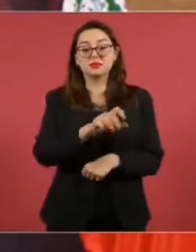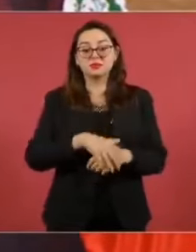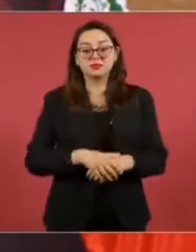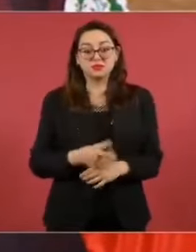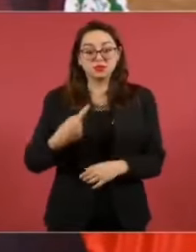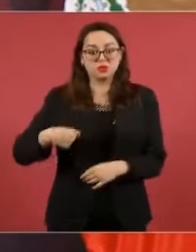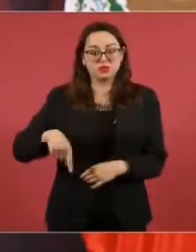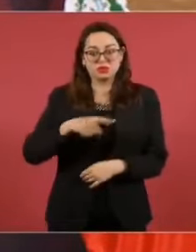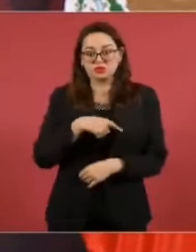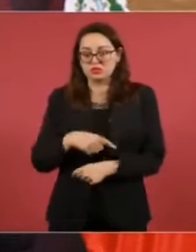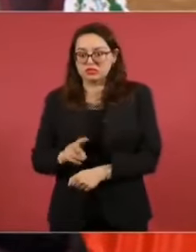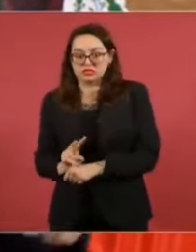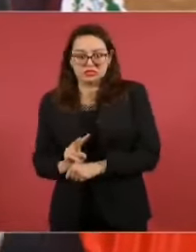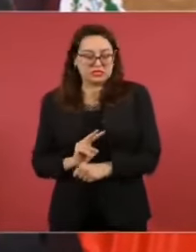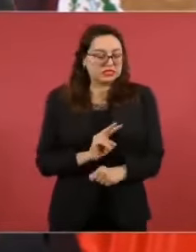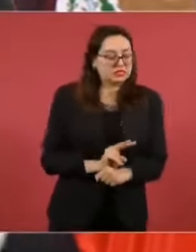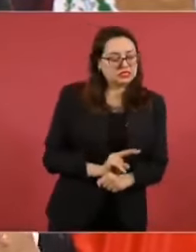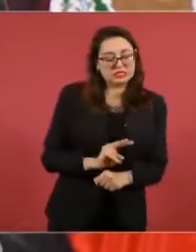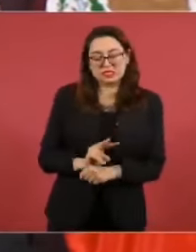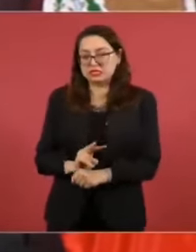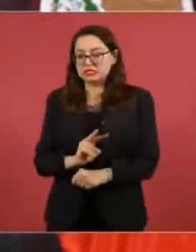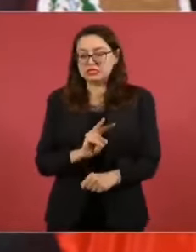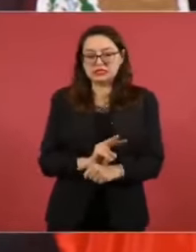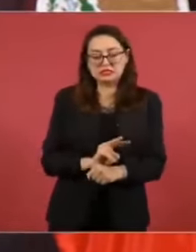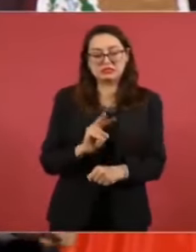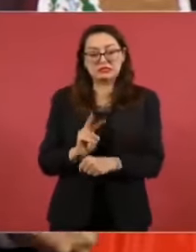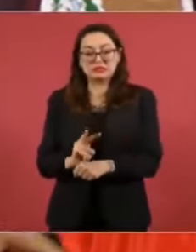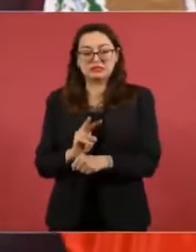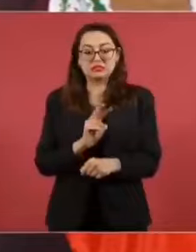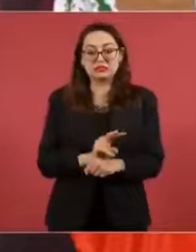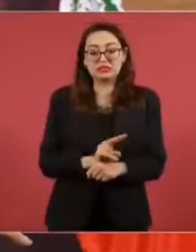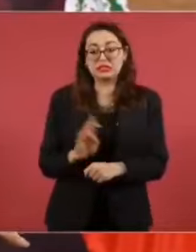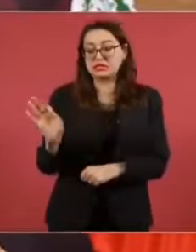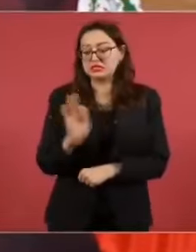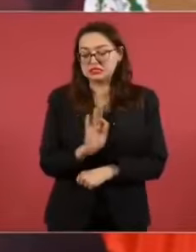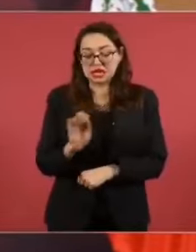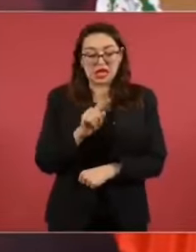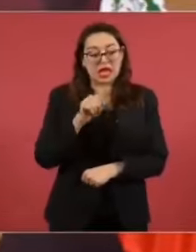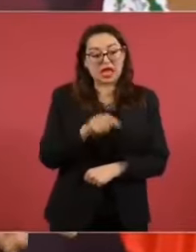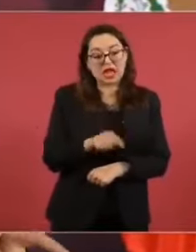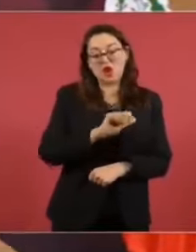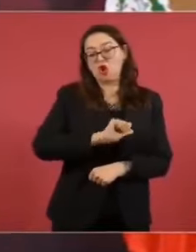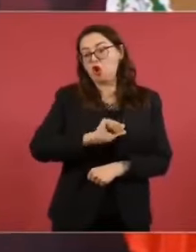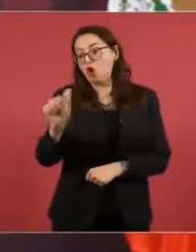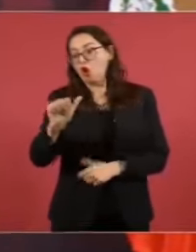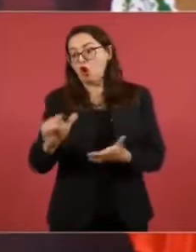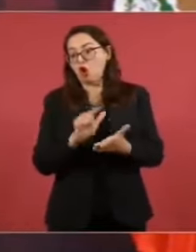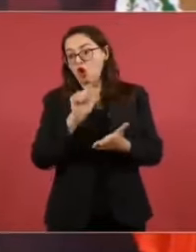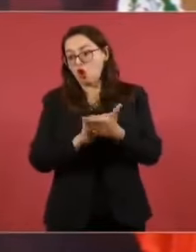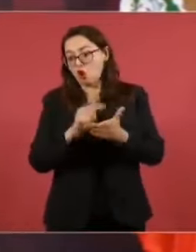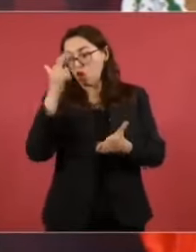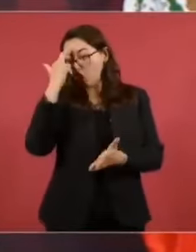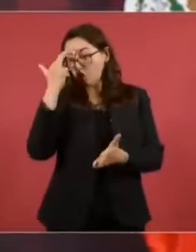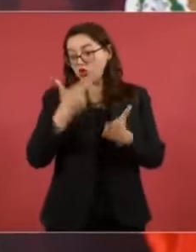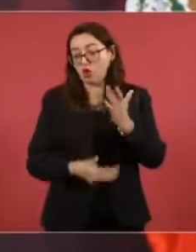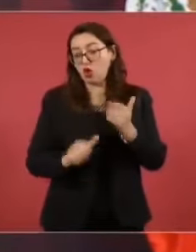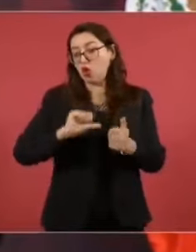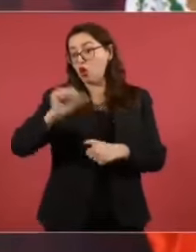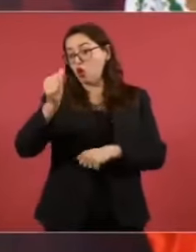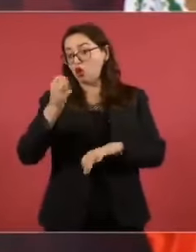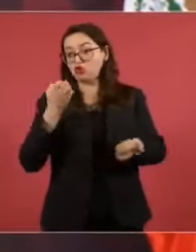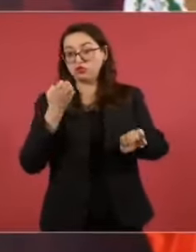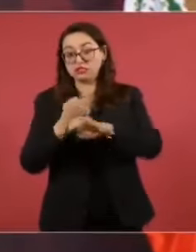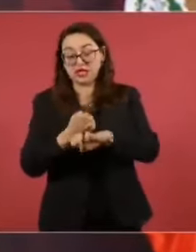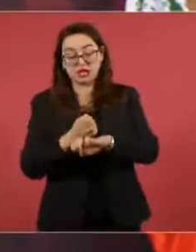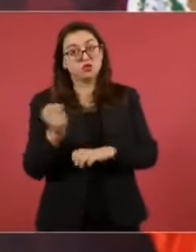tenemos que andar pendientes para ver si no tienen otras órdenes de aprehensión, en algunos